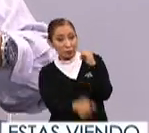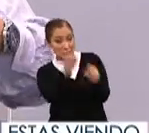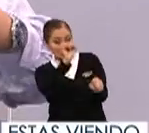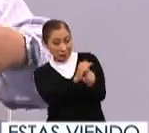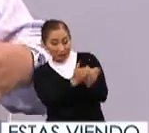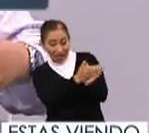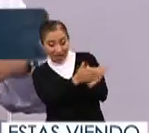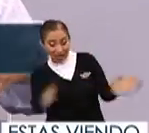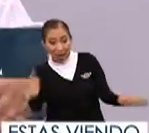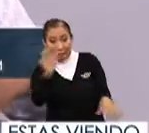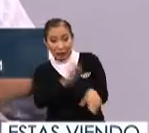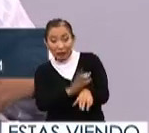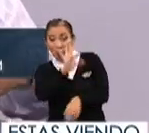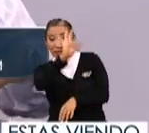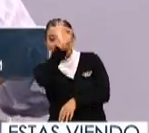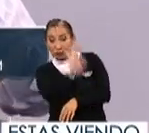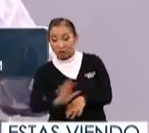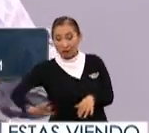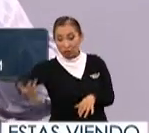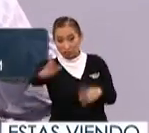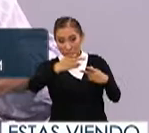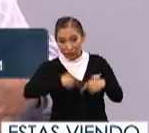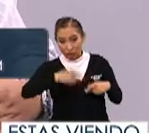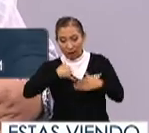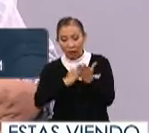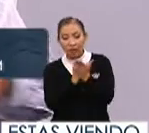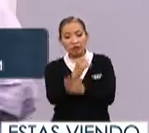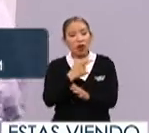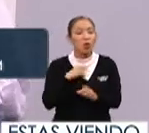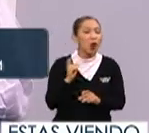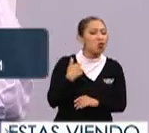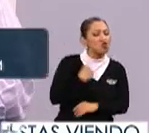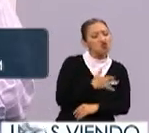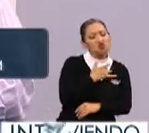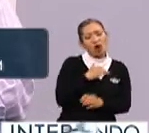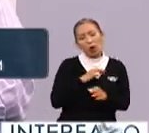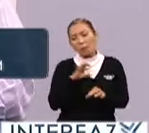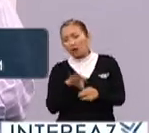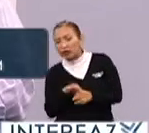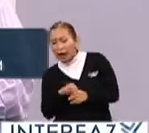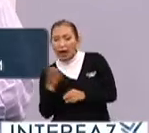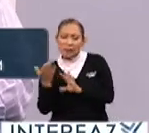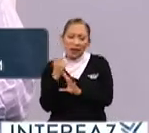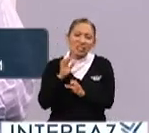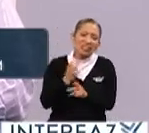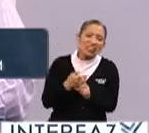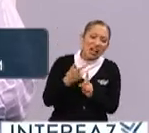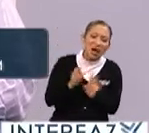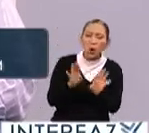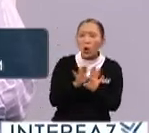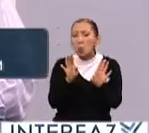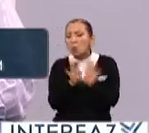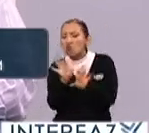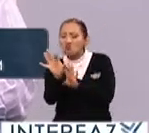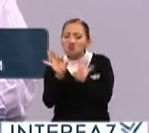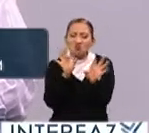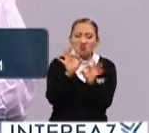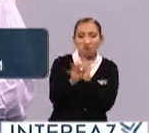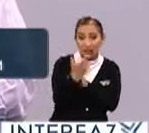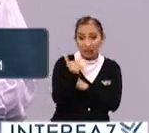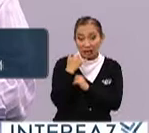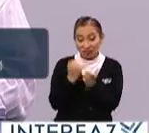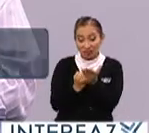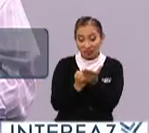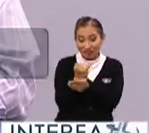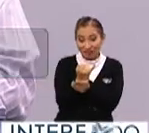semana más de 40% de las personas deciden cuándo votar, deciden informarse por quién y cómo, e incluso